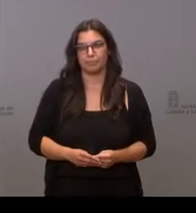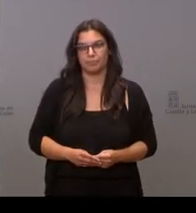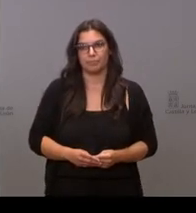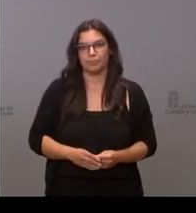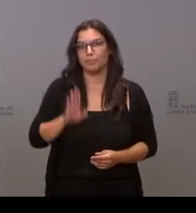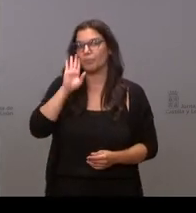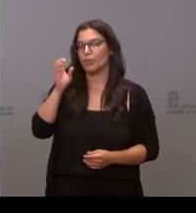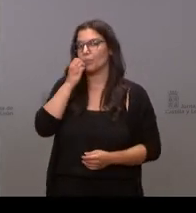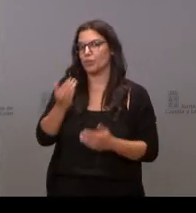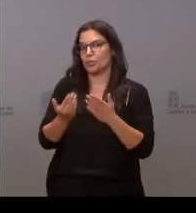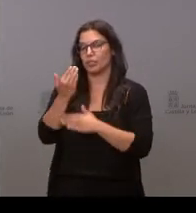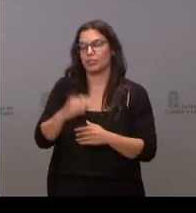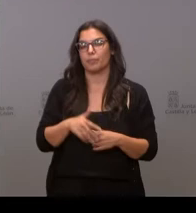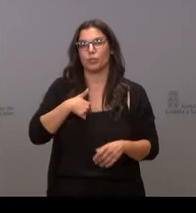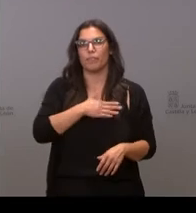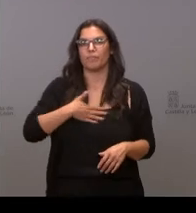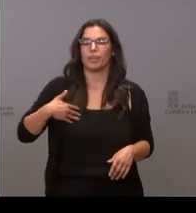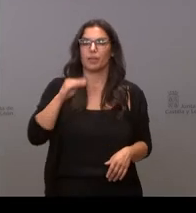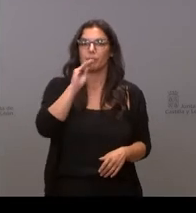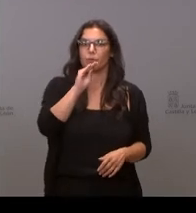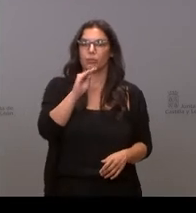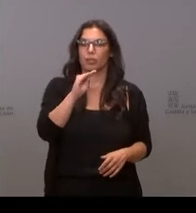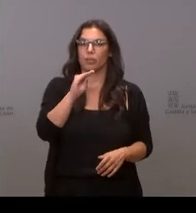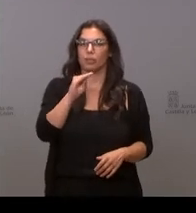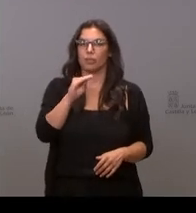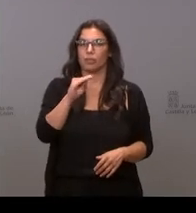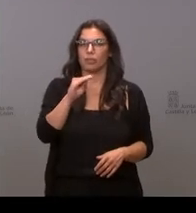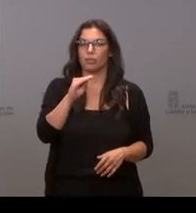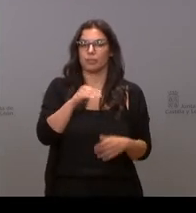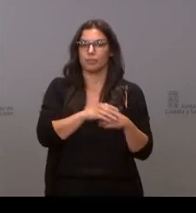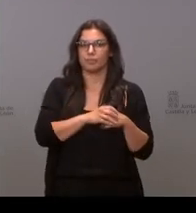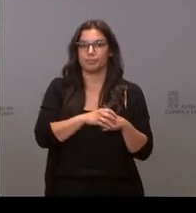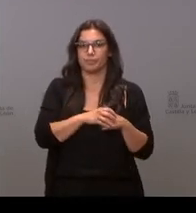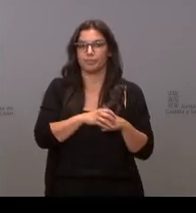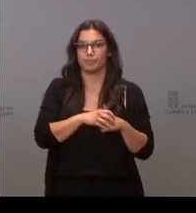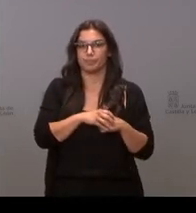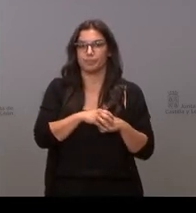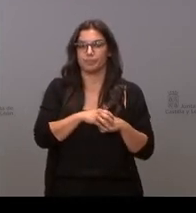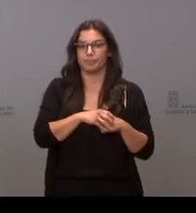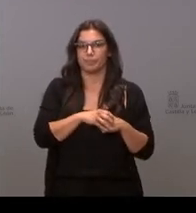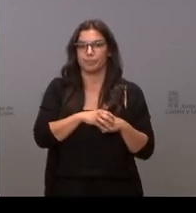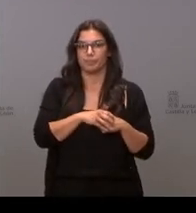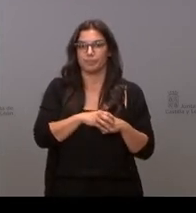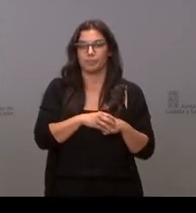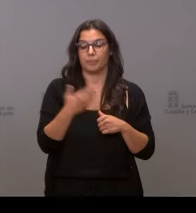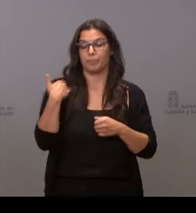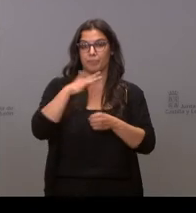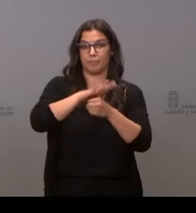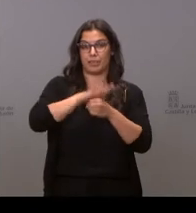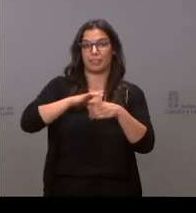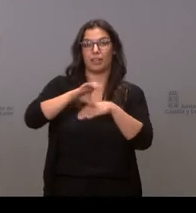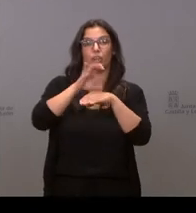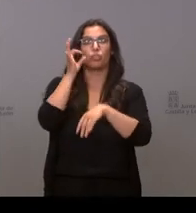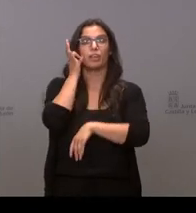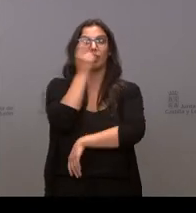hola muy buenas quería preguntarle ayer el martes la consejera la Casado habló de la posibilidad de la